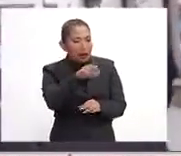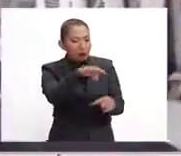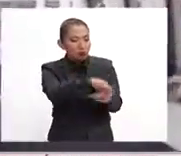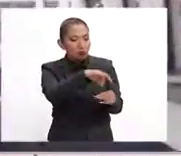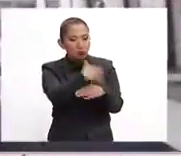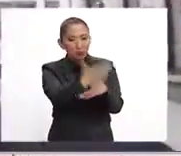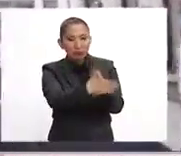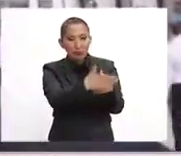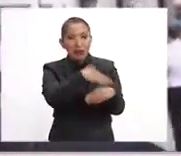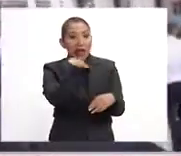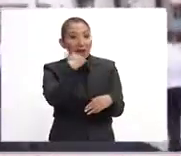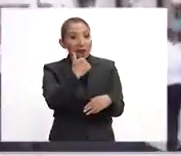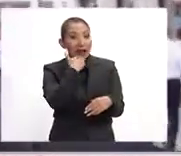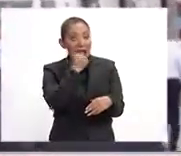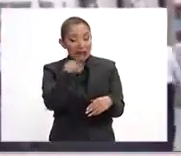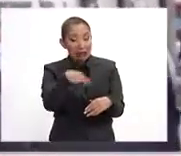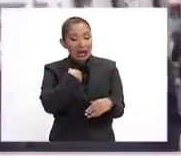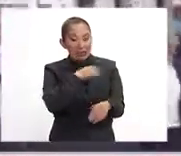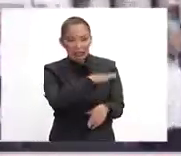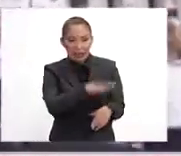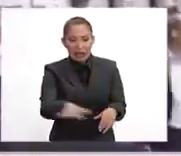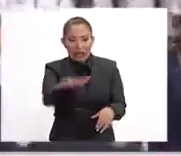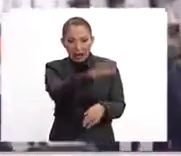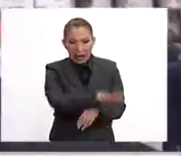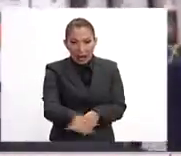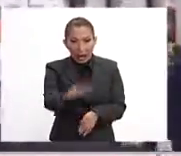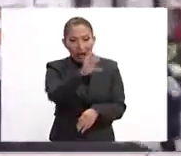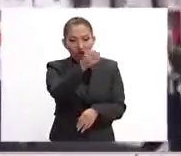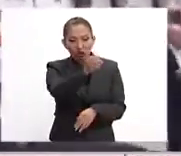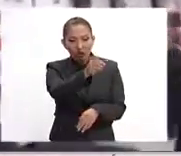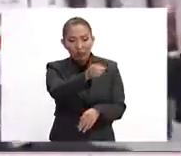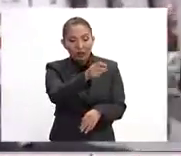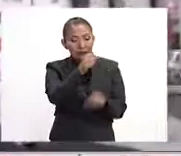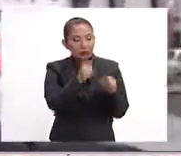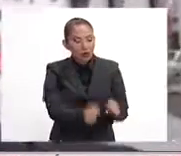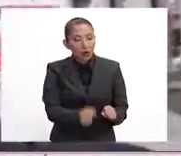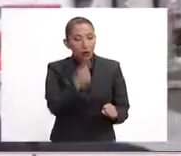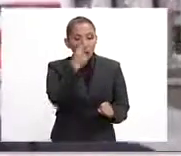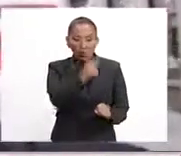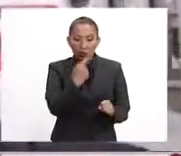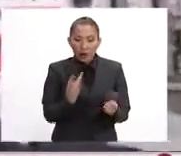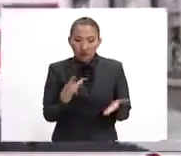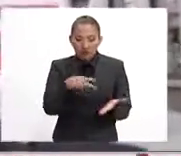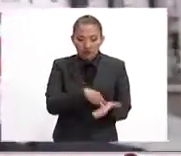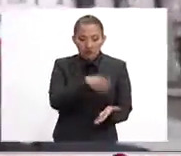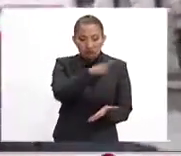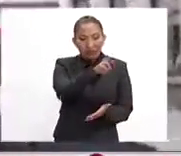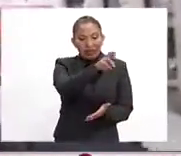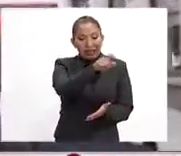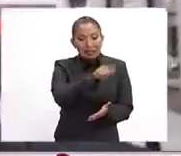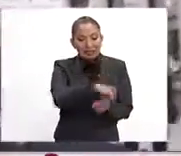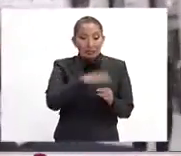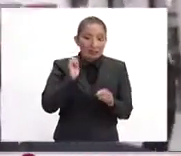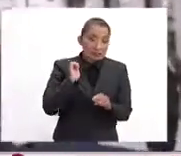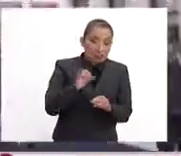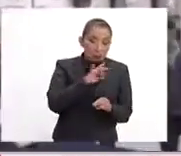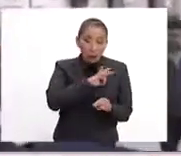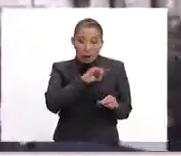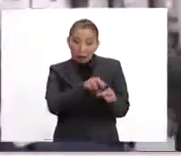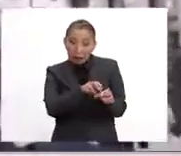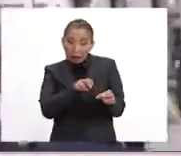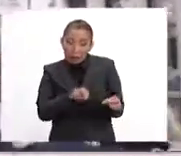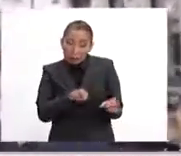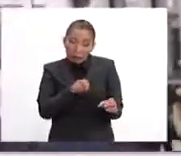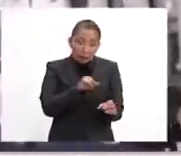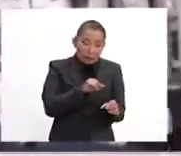Alemania, que son las elecciones generales que son en octubre, en donde desde luego una posición de un Brexit más flexible o suave, como se le